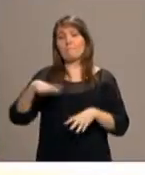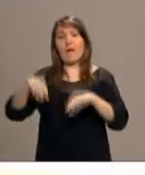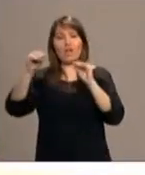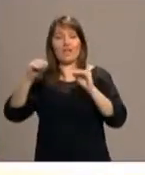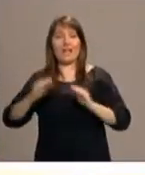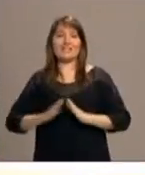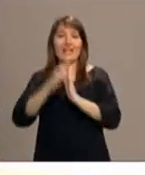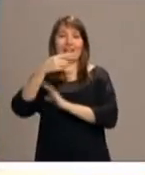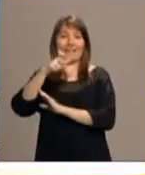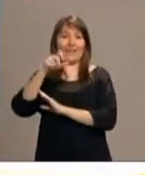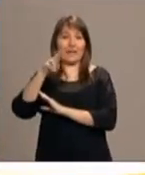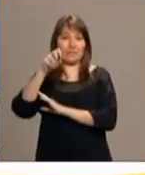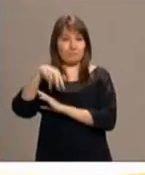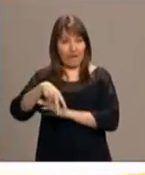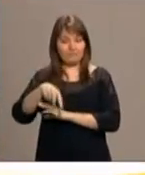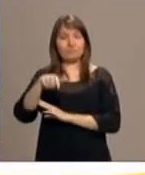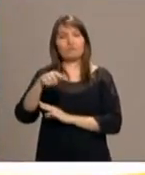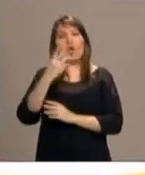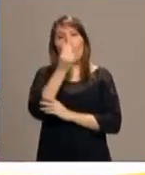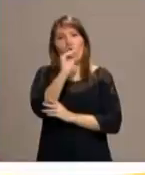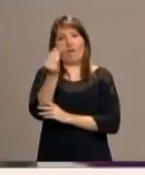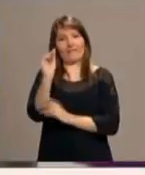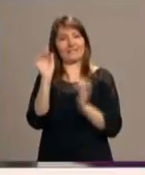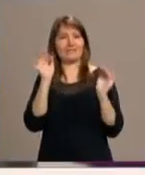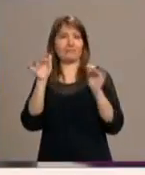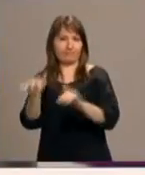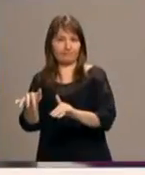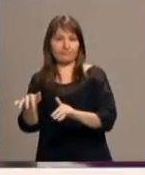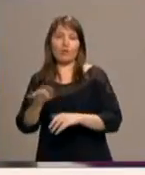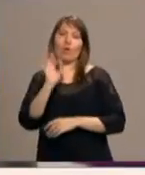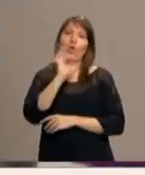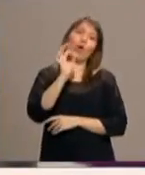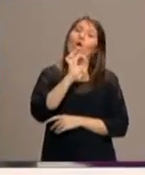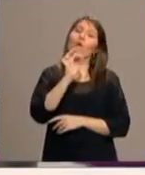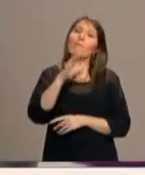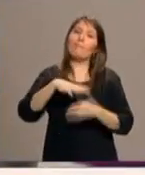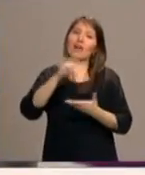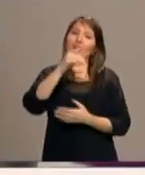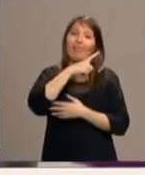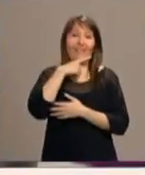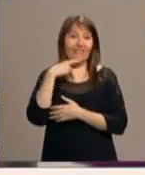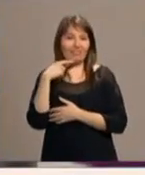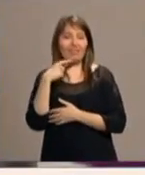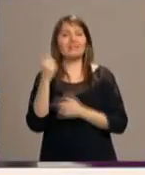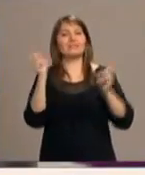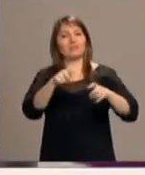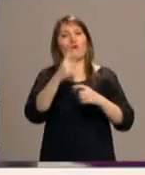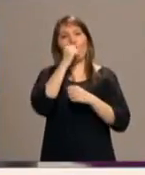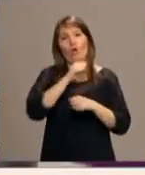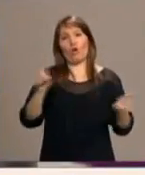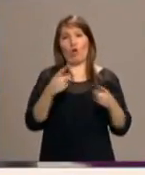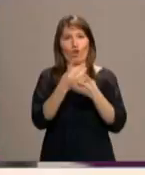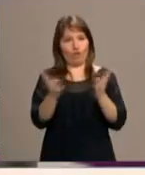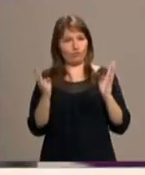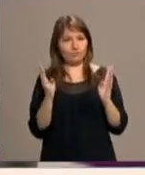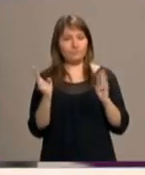San Germán este año, un acto de coros en la parroquia de las Delicias y después en otros templos que hay en Madrid y